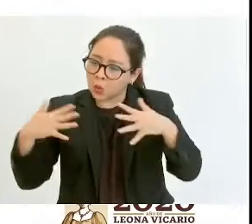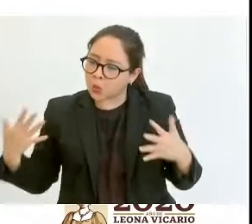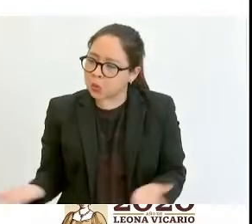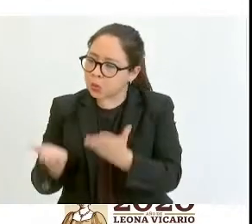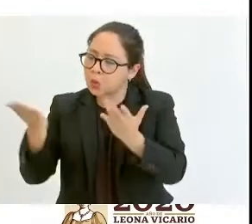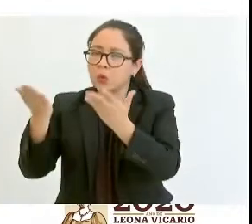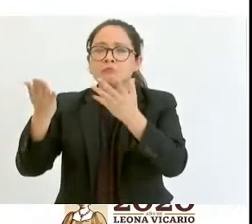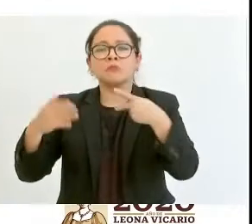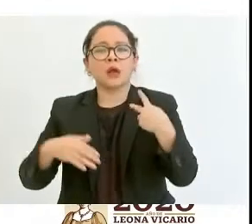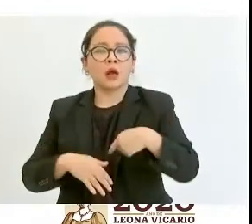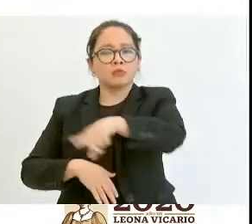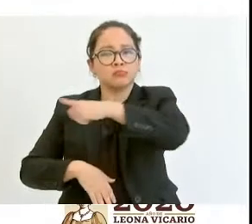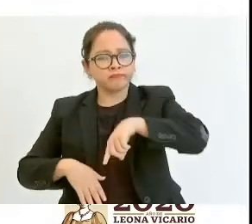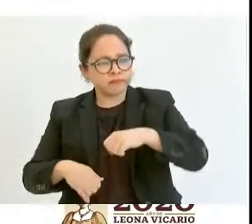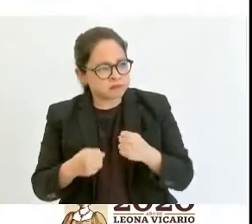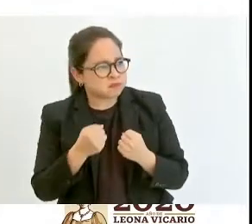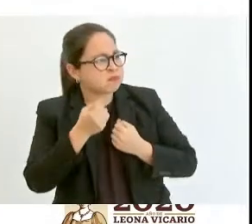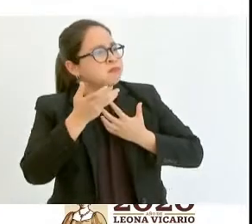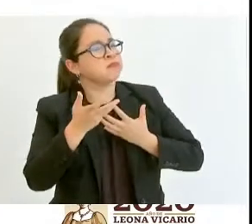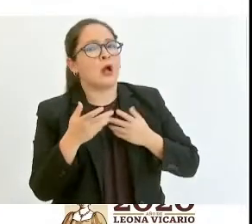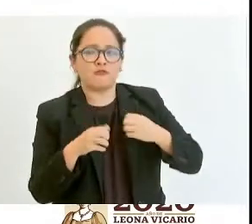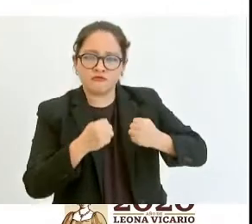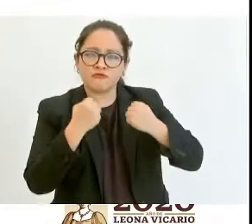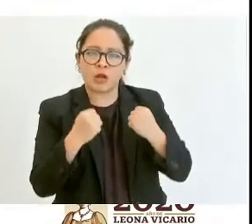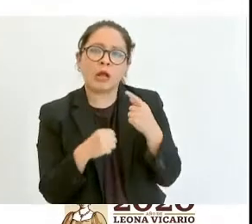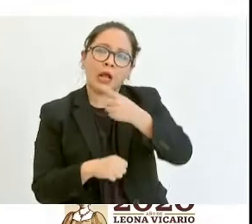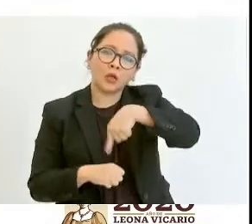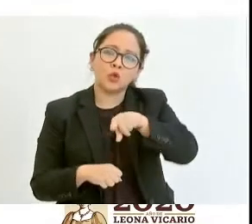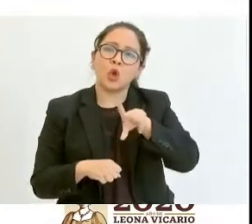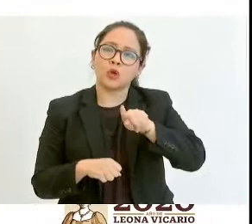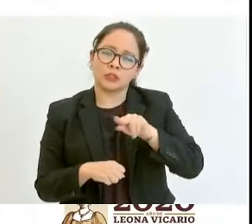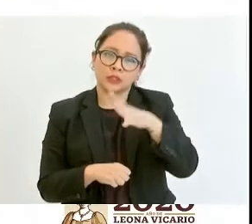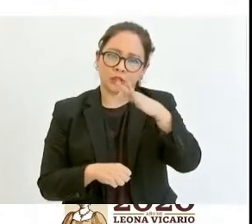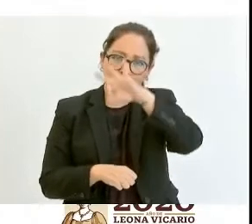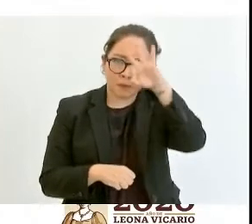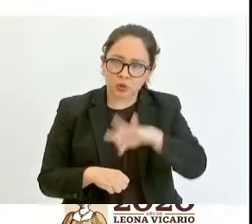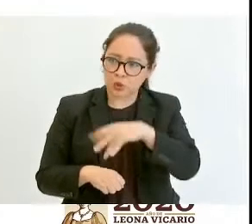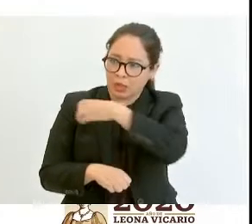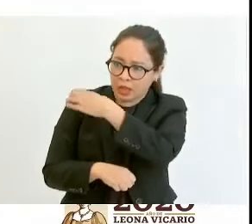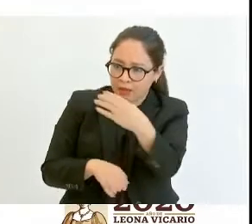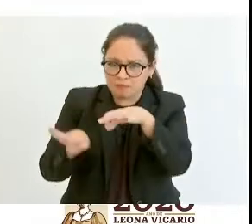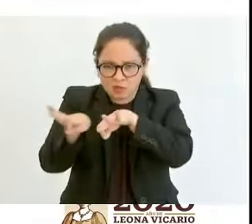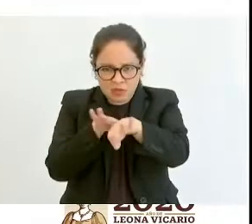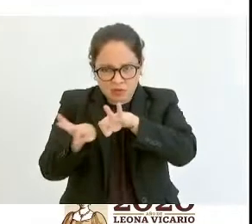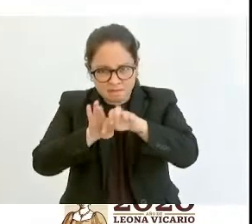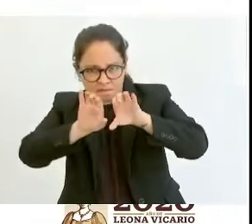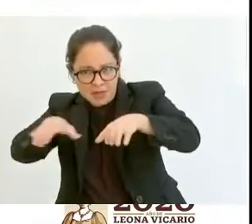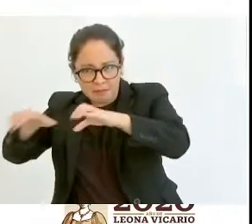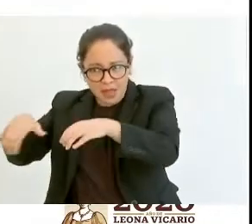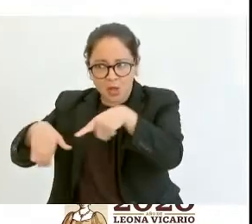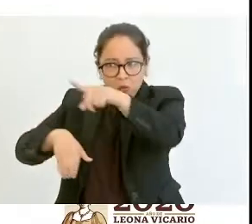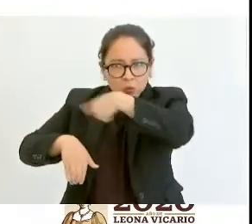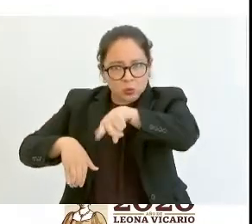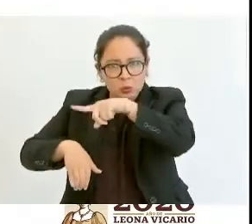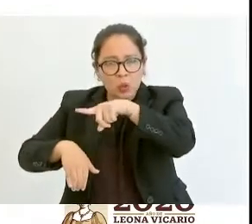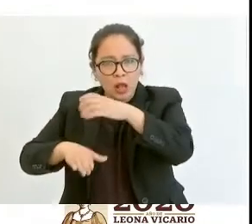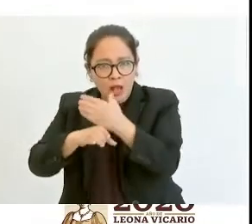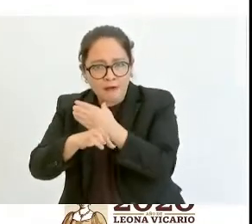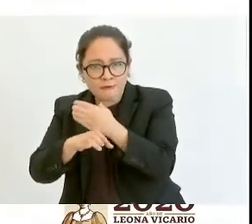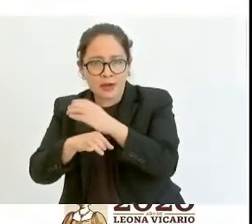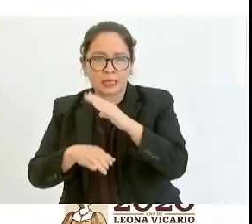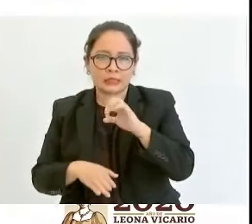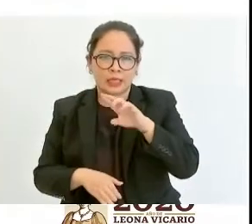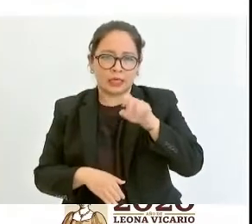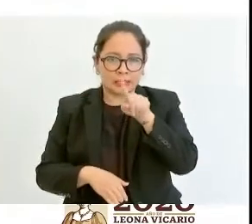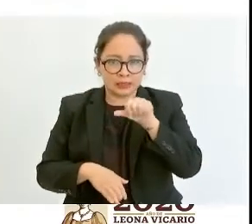está expresando. Ellos generan el 85% del empleo rural, producen la mayor parte del café cereza